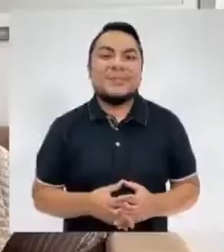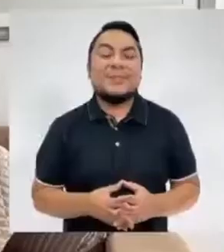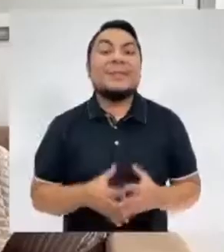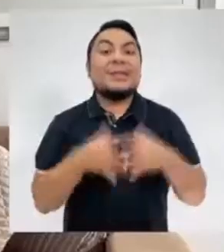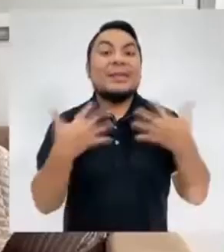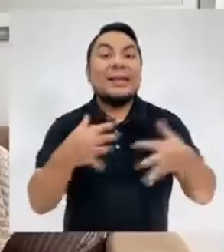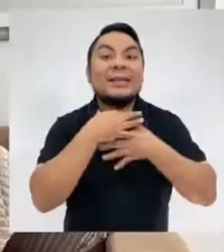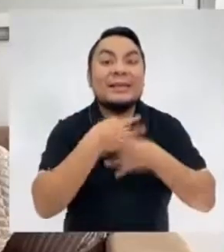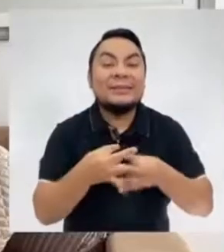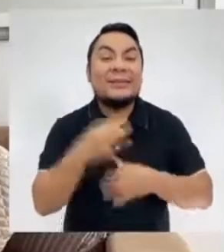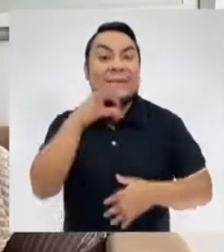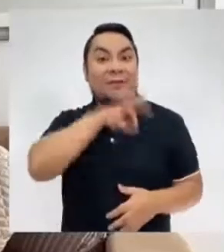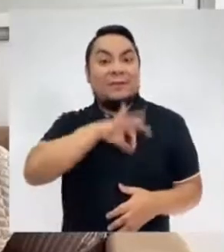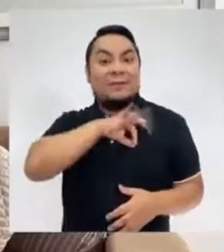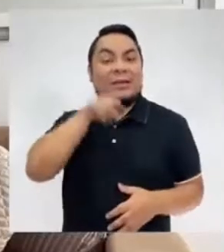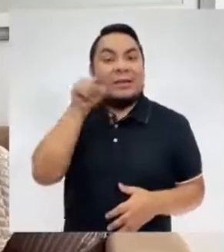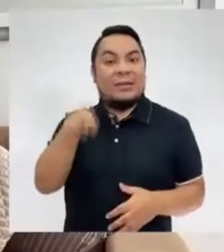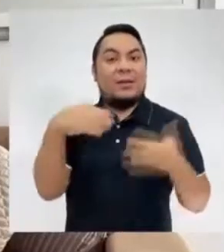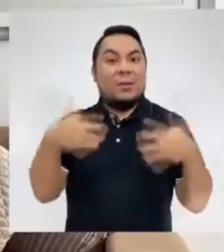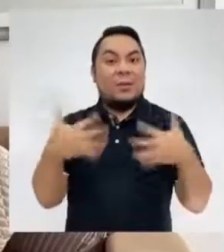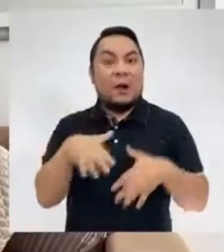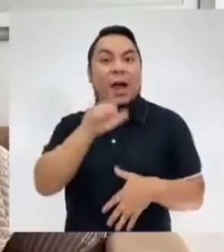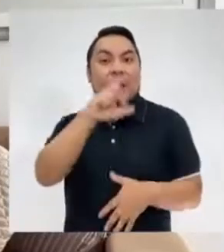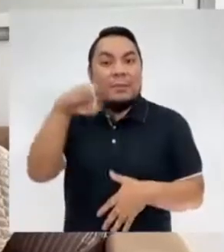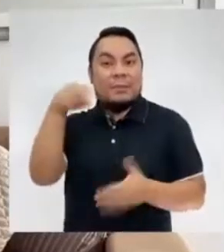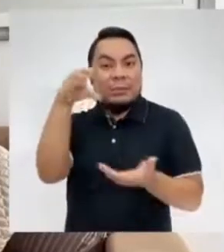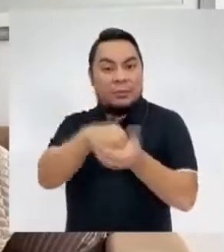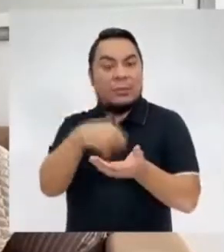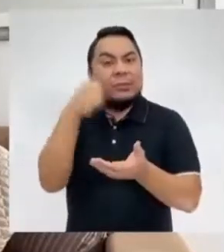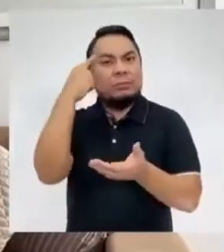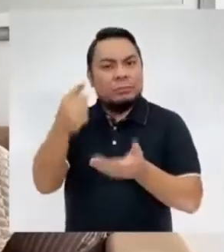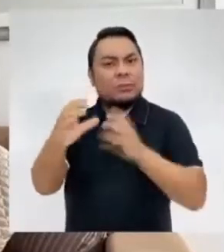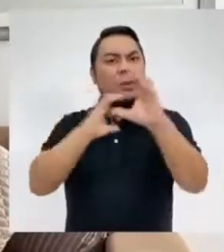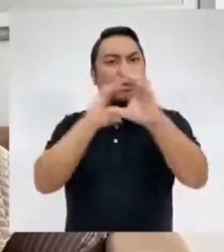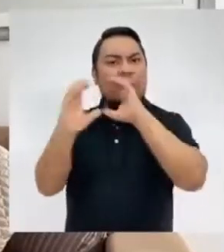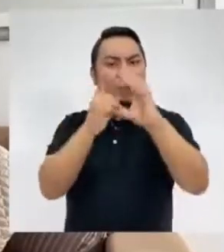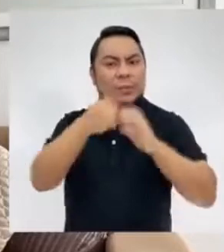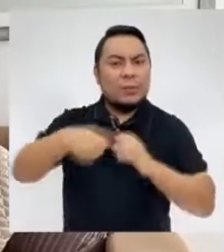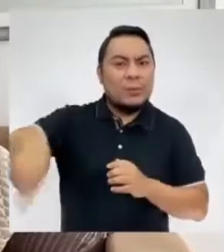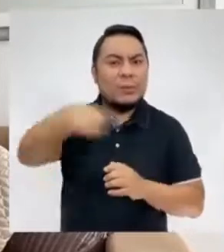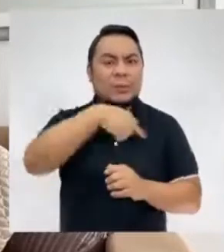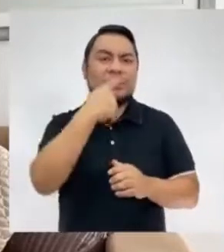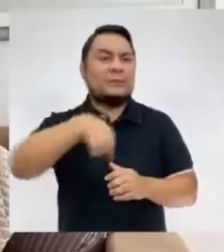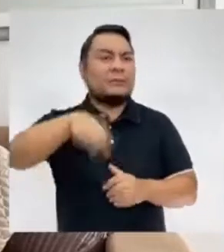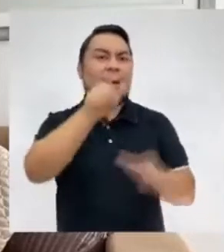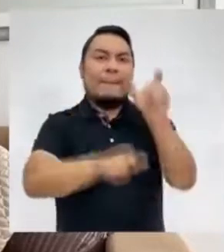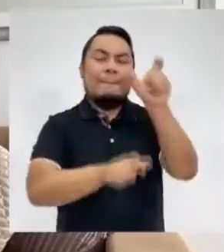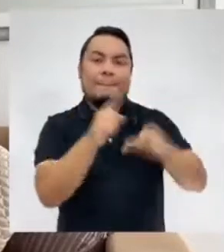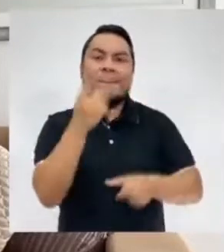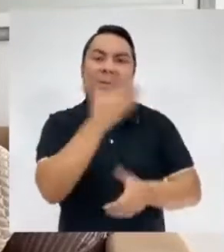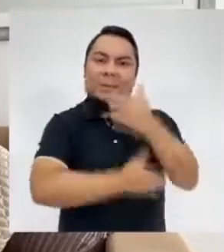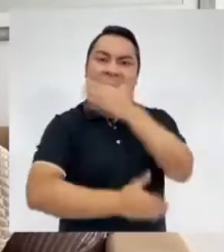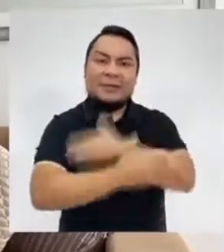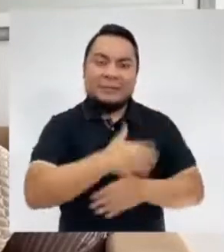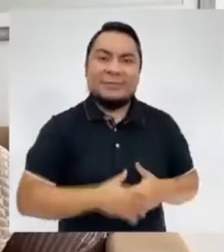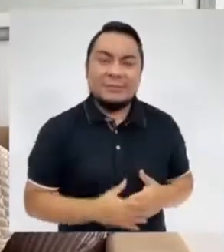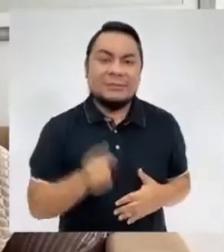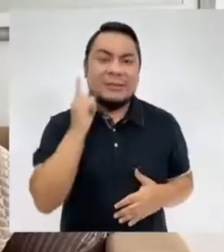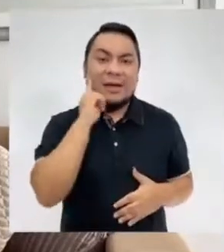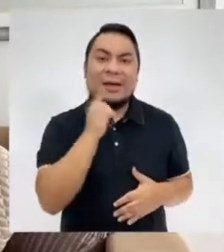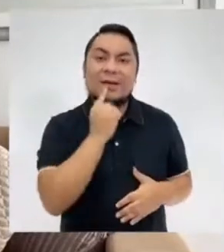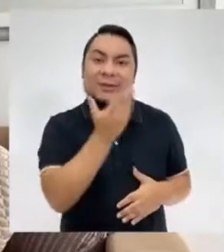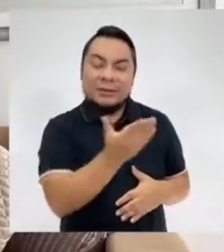que interesante y beneficiosa es esta app ya que cubre las necesidades de comunicación de las personas con